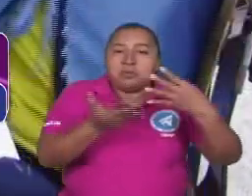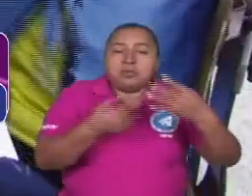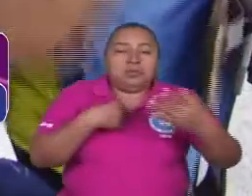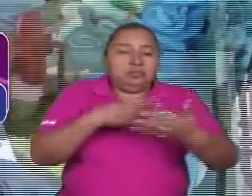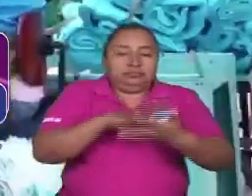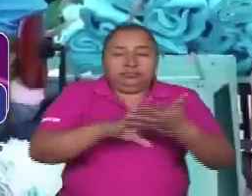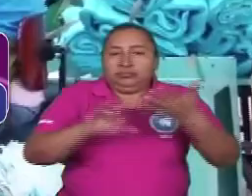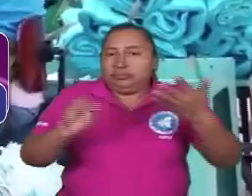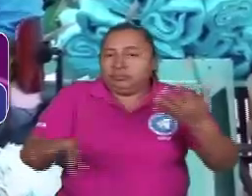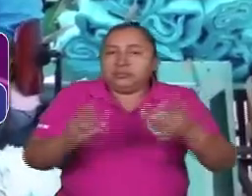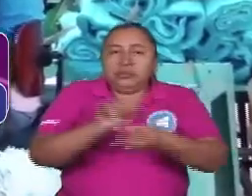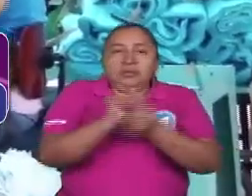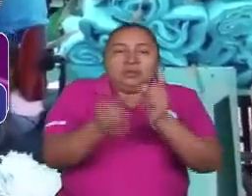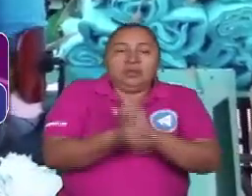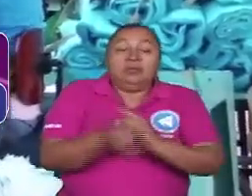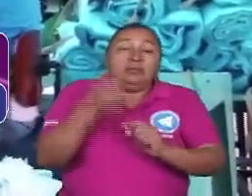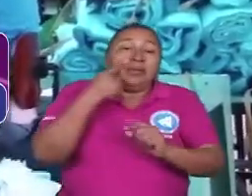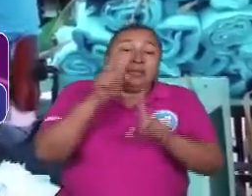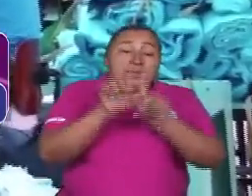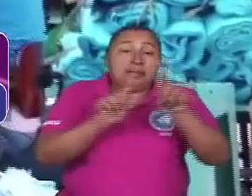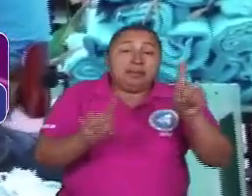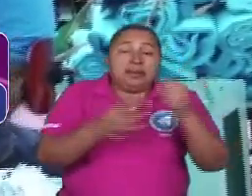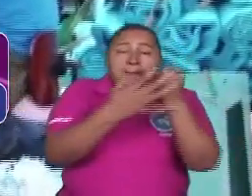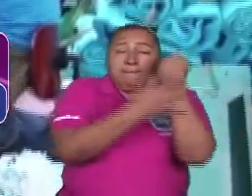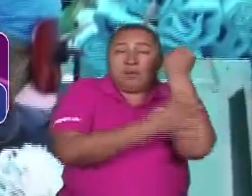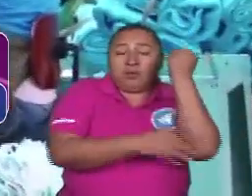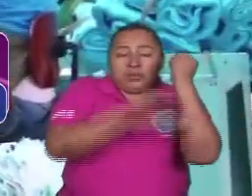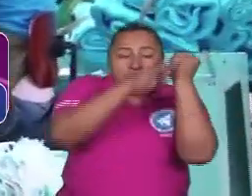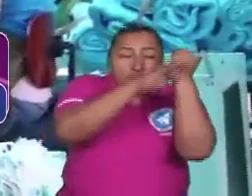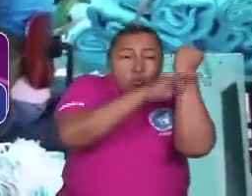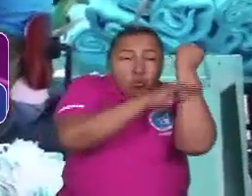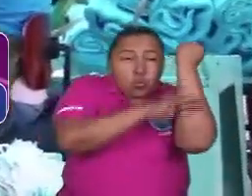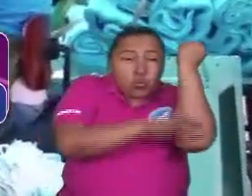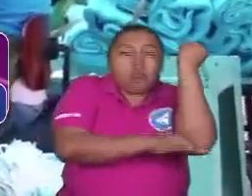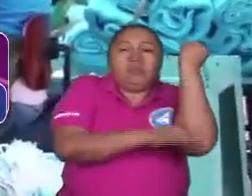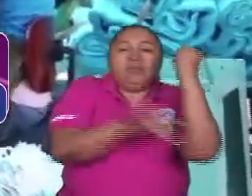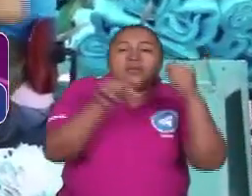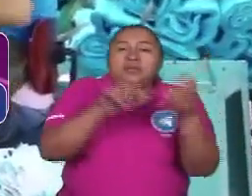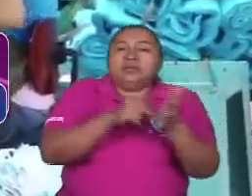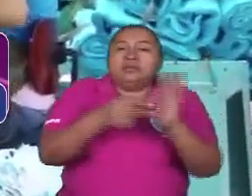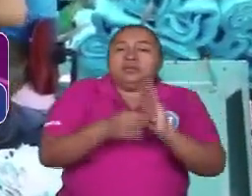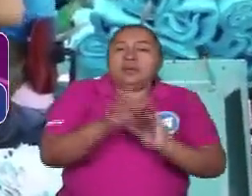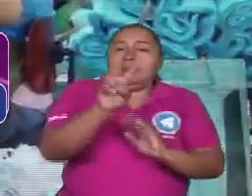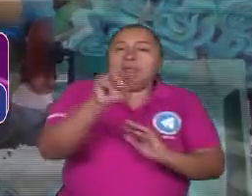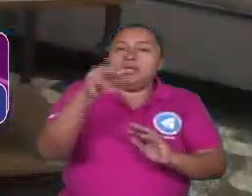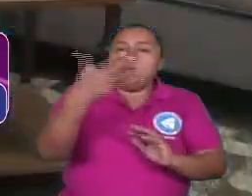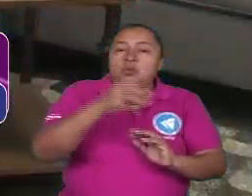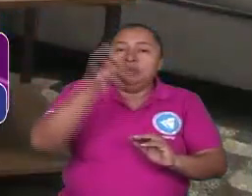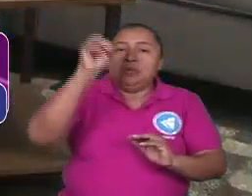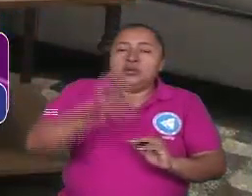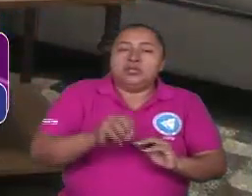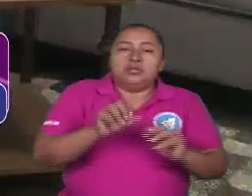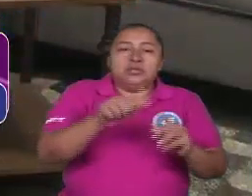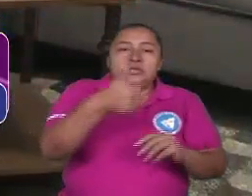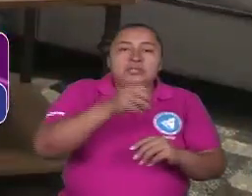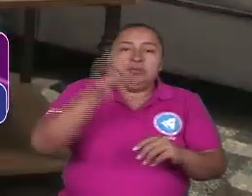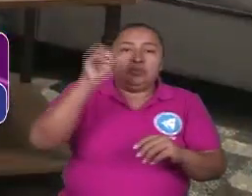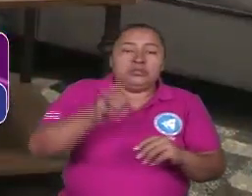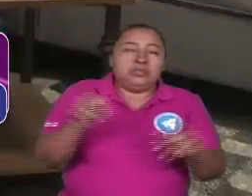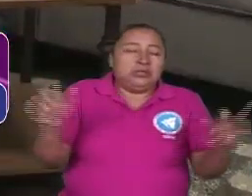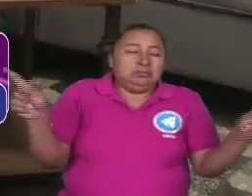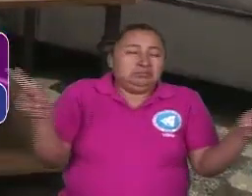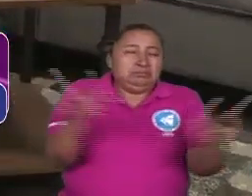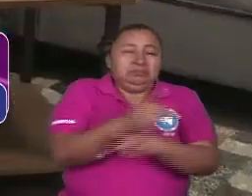suelo totalmente imagínate que los niveles de pobreza venían al suelo estamos al 29% de pobreza al 6% de extrema